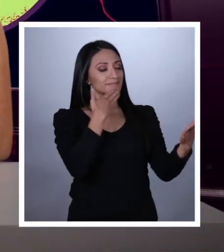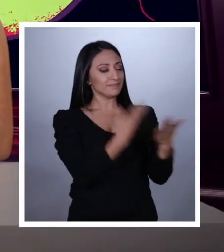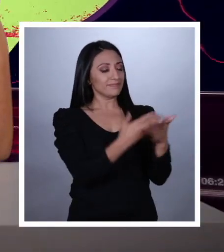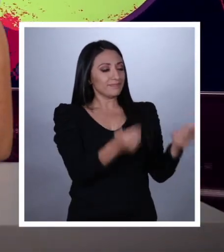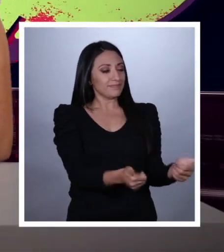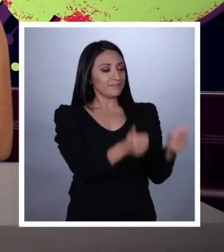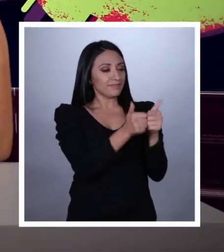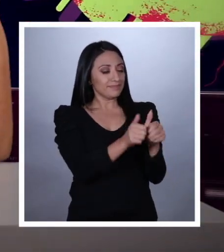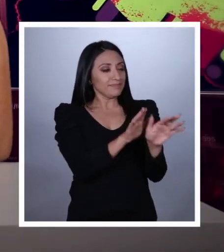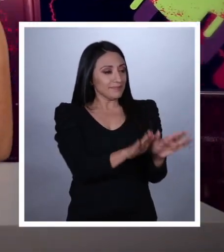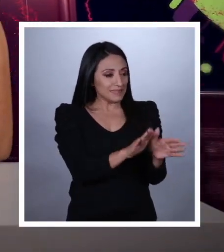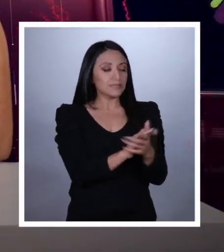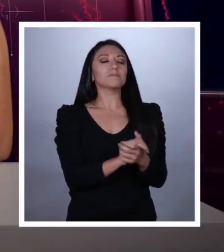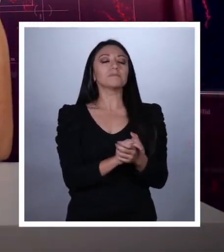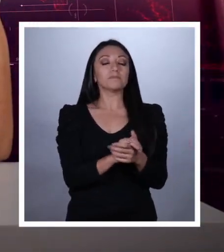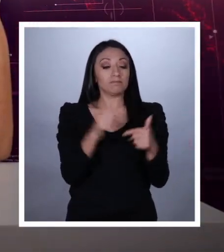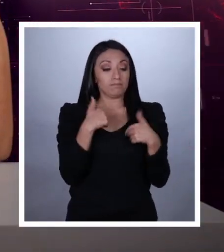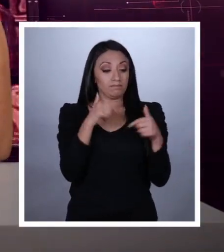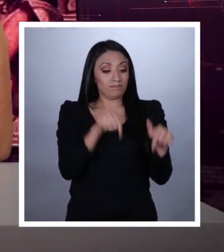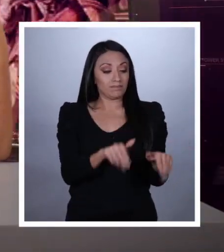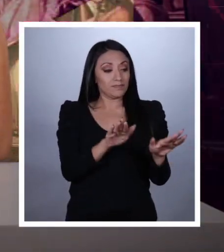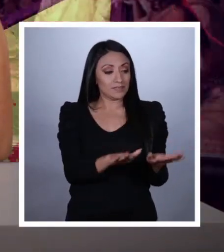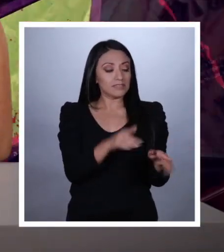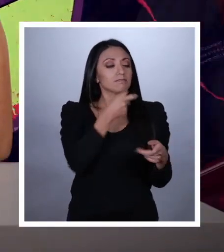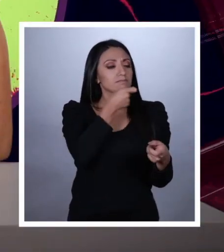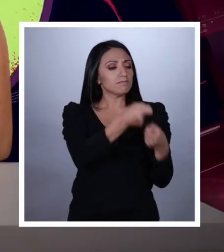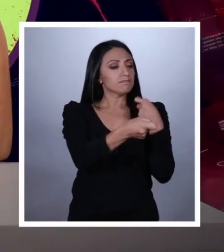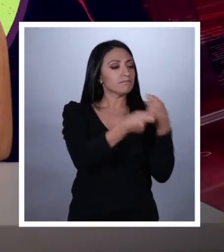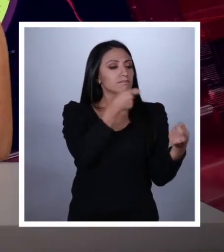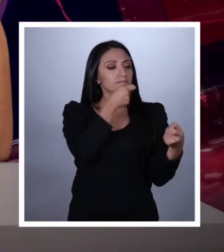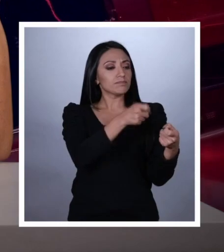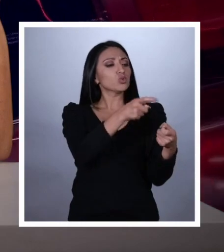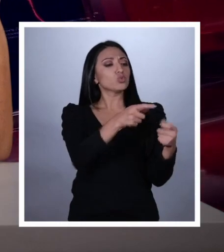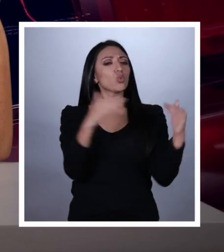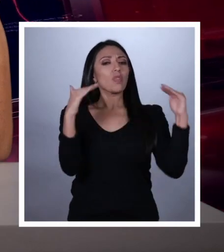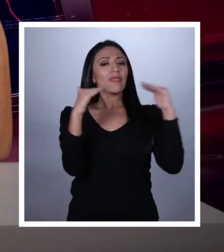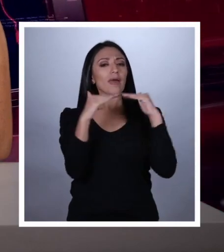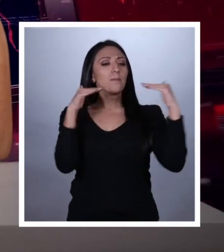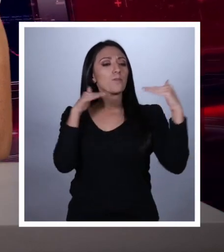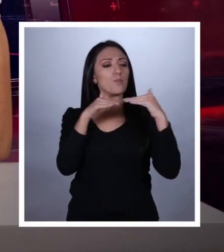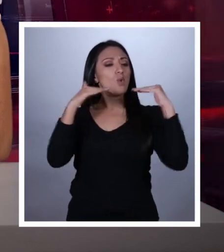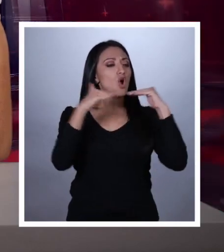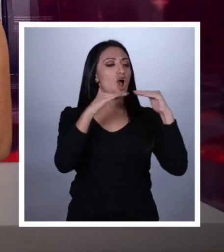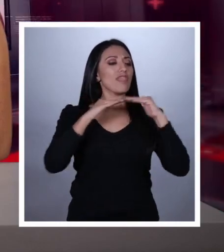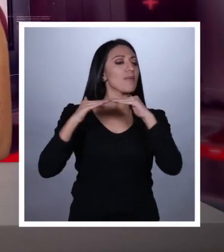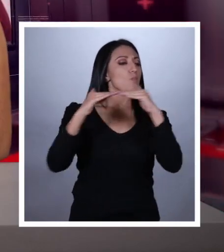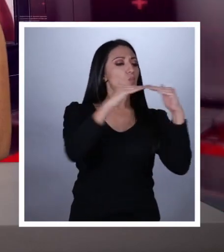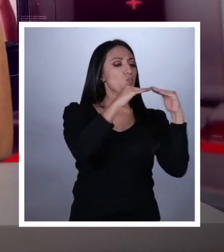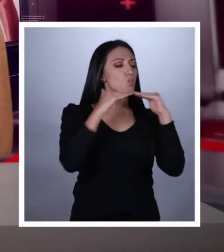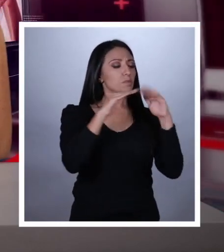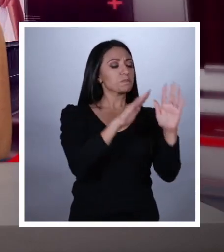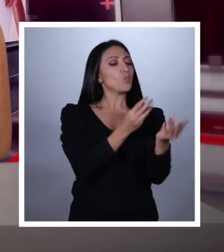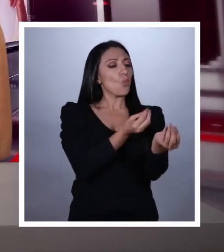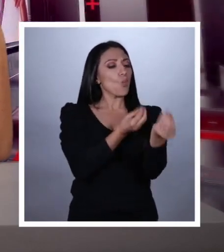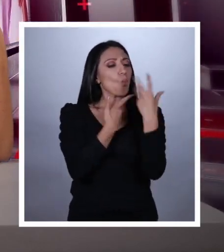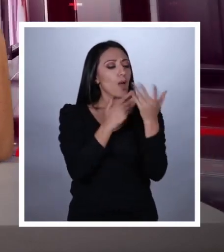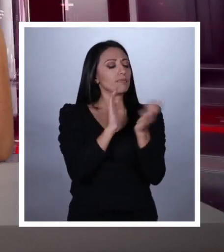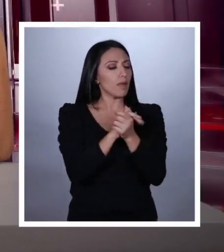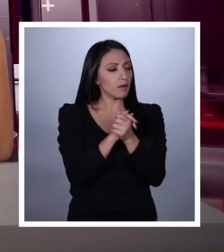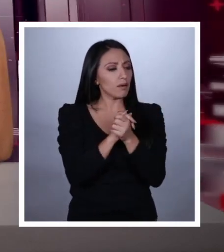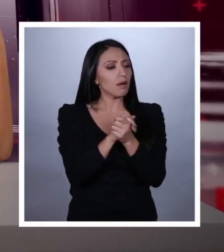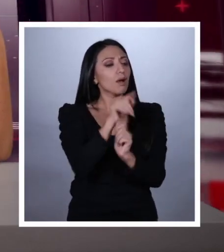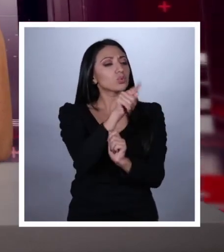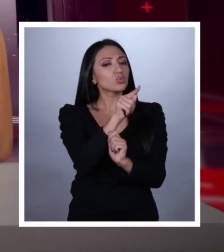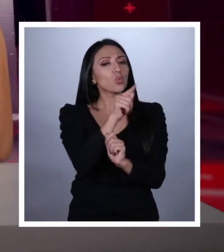Muchísimas gracias por acompañarnos. Estamos hoy aquí para entrevistar a la democracia. Así que, primero que nada, cuéntenos.